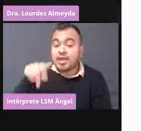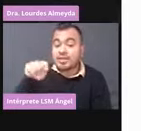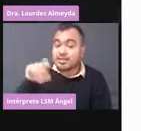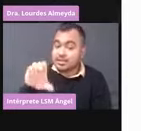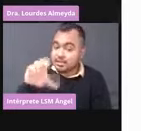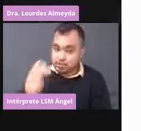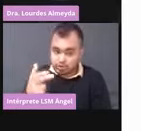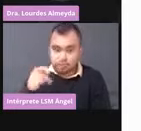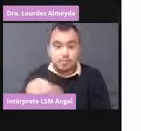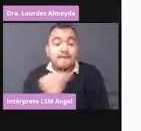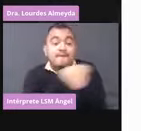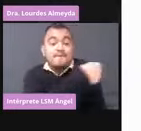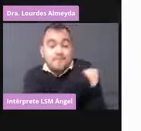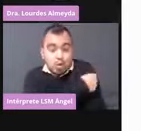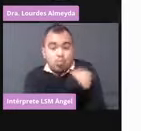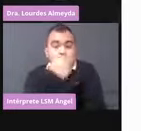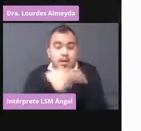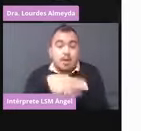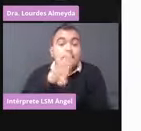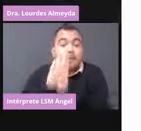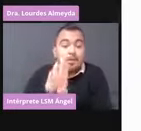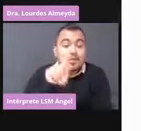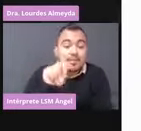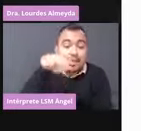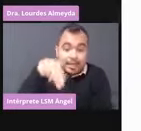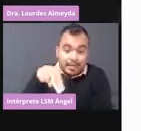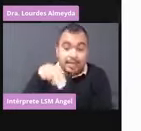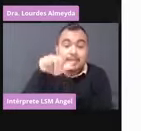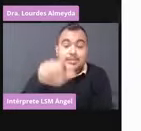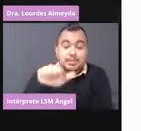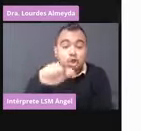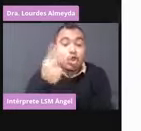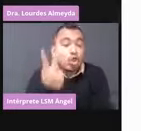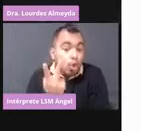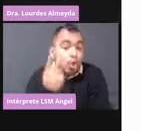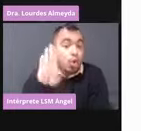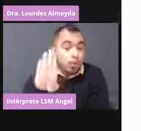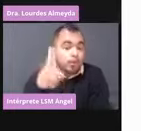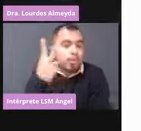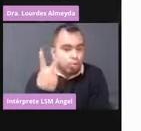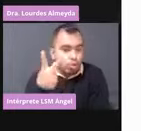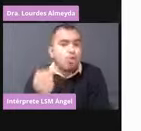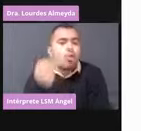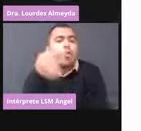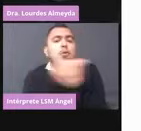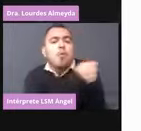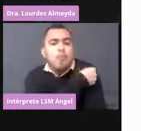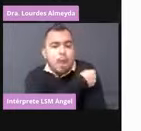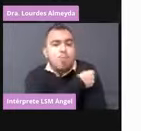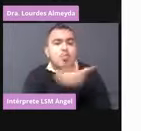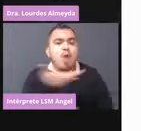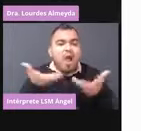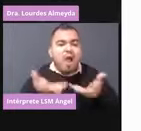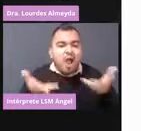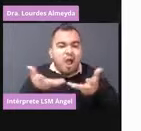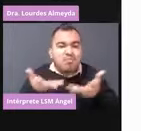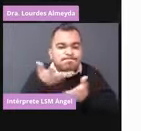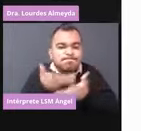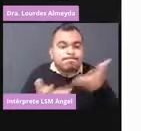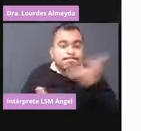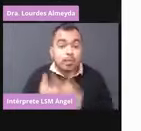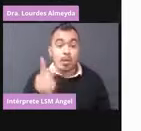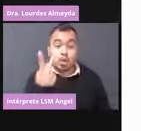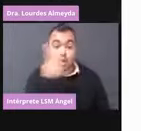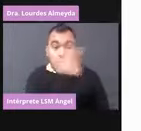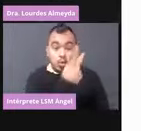que se llama BTN162B2, esta vacuna está producida por Estados Unidos